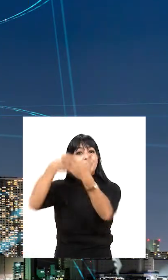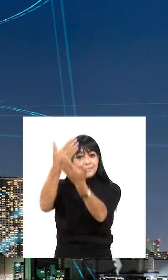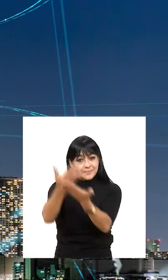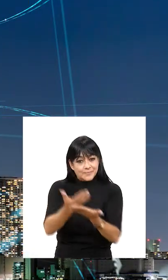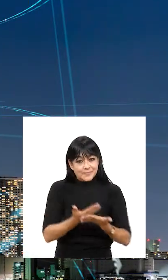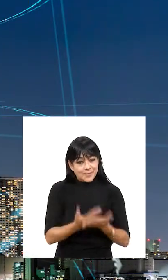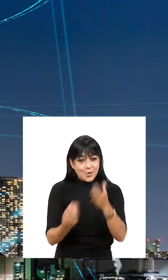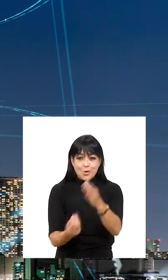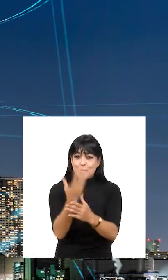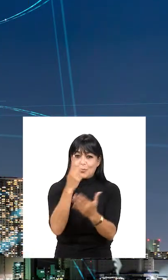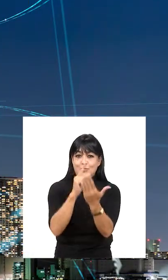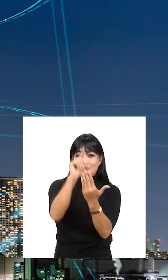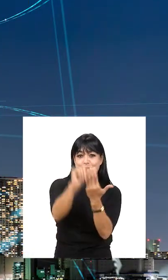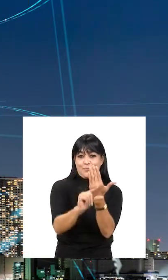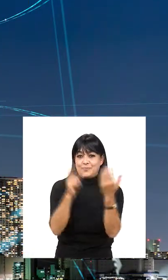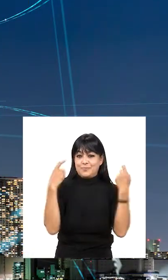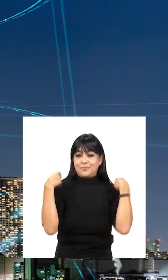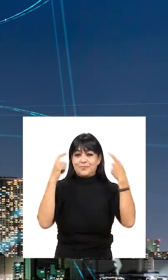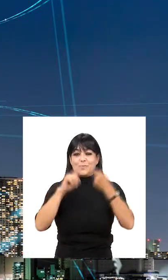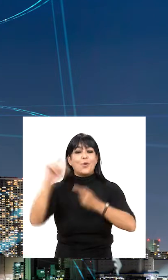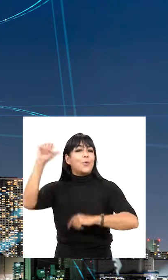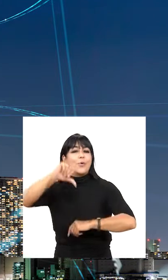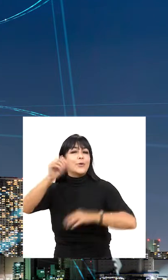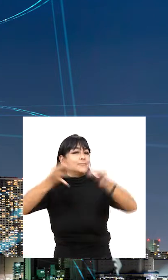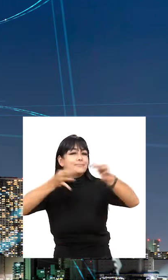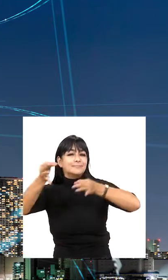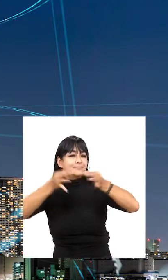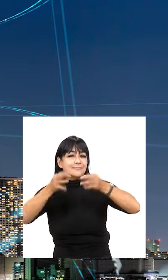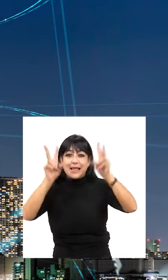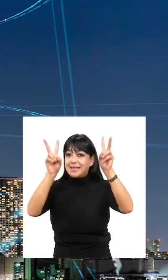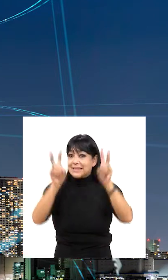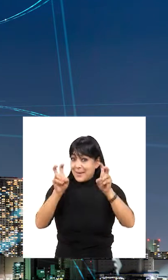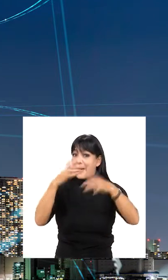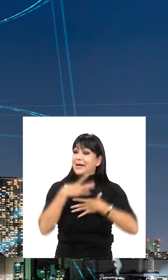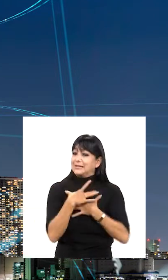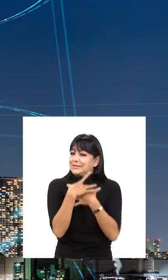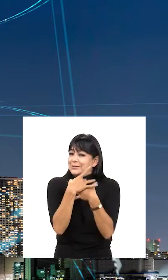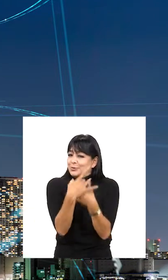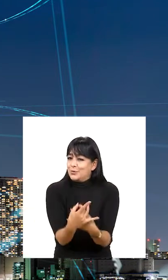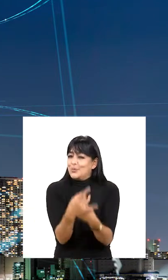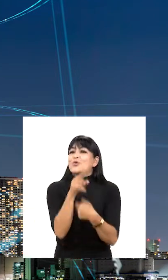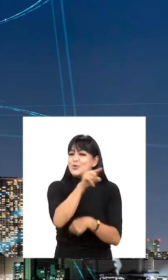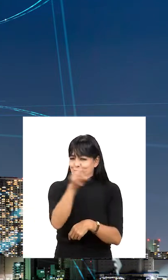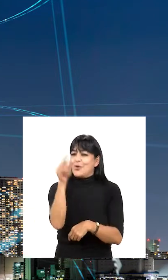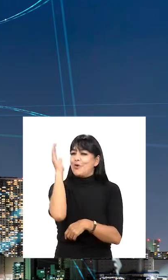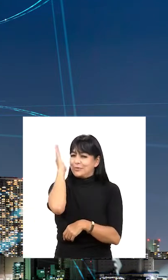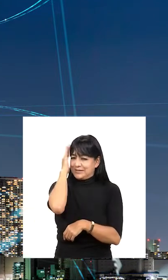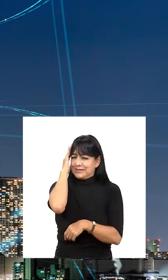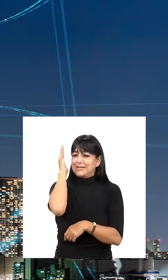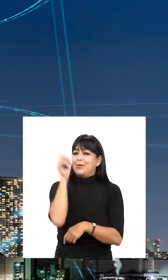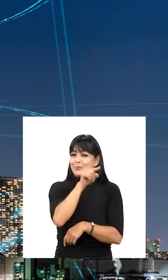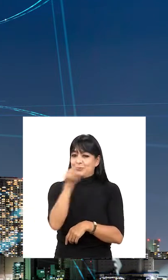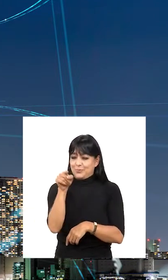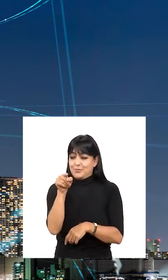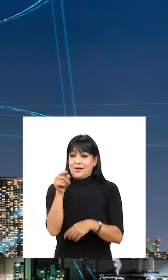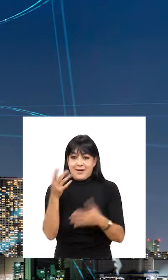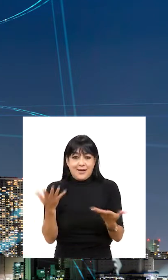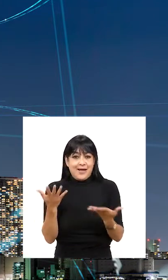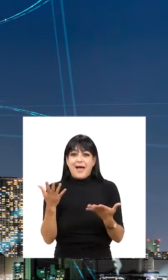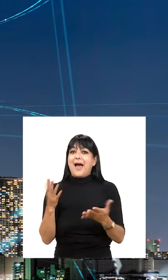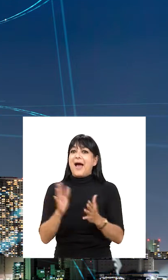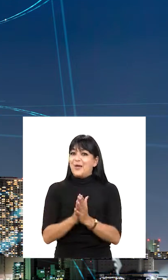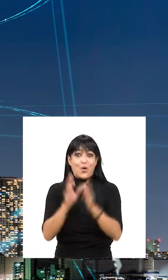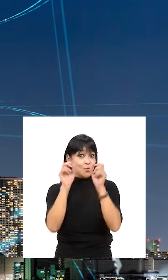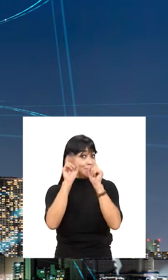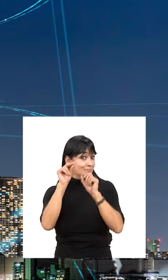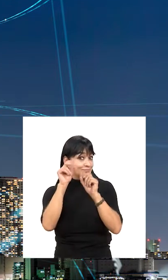Bienvenidos a un nuevo programa de español. Hoy hablaremos sobre un tema muy interesante y estoy segura que para muchos de